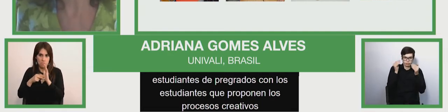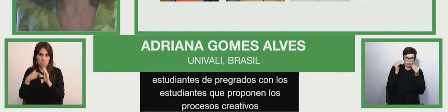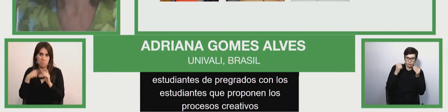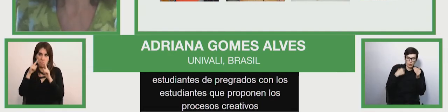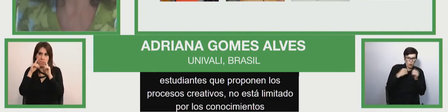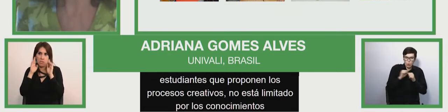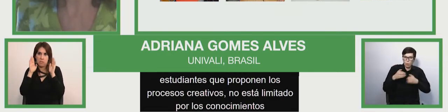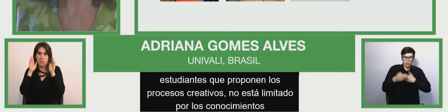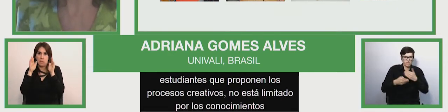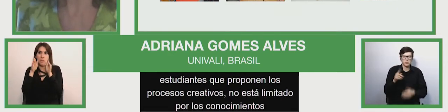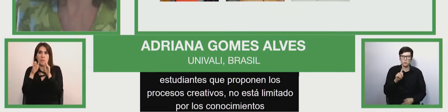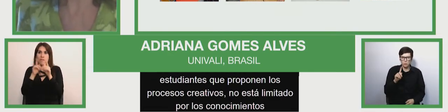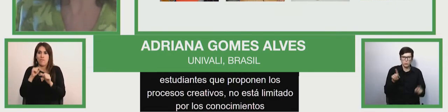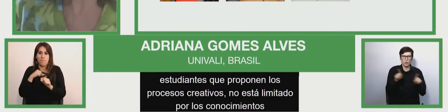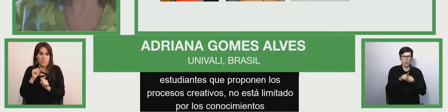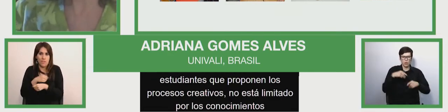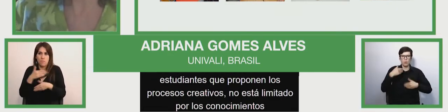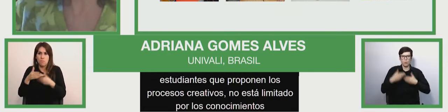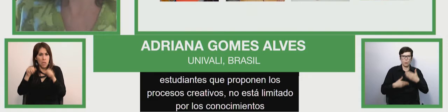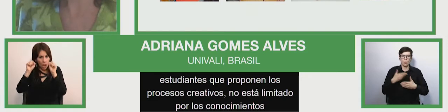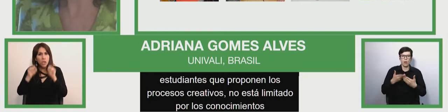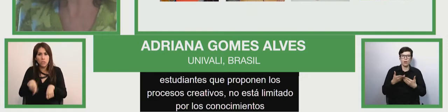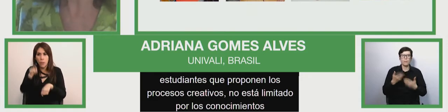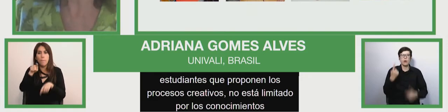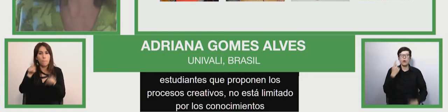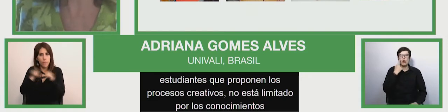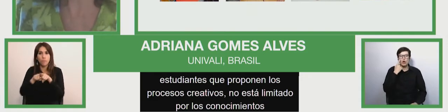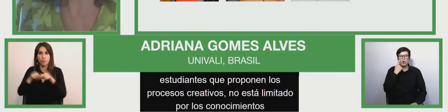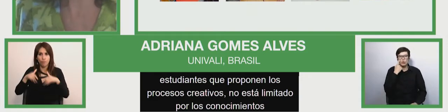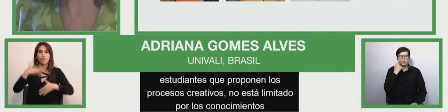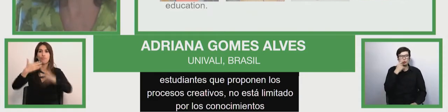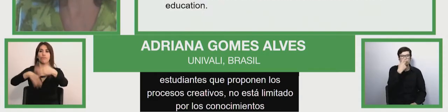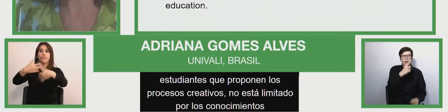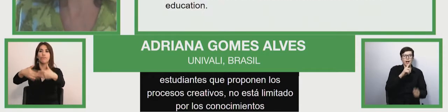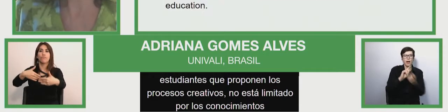con sus cambios específicos.